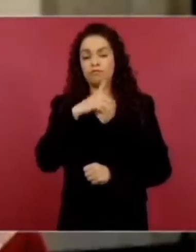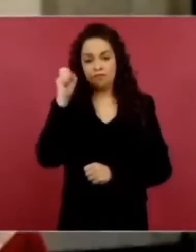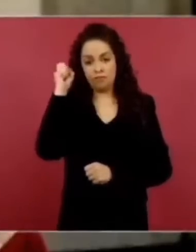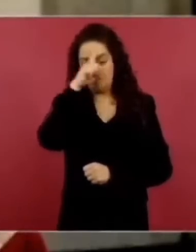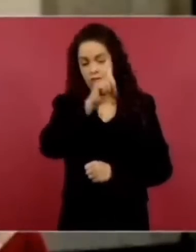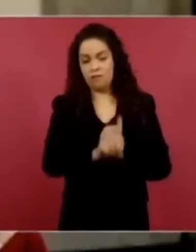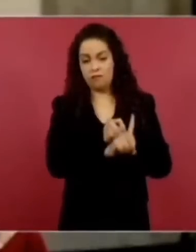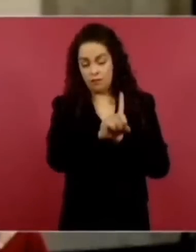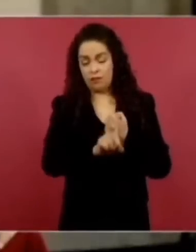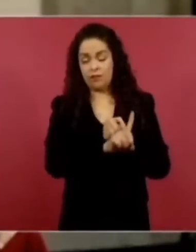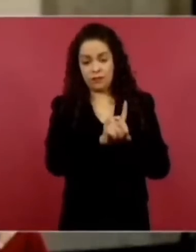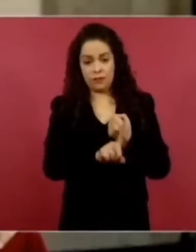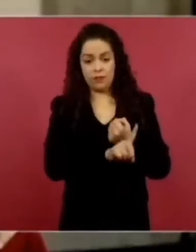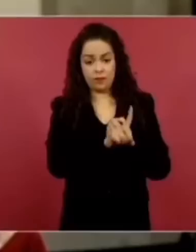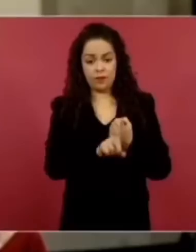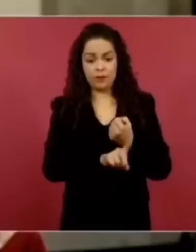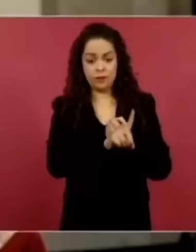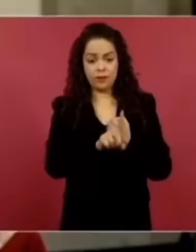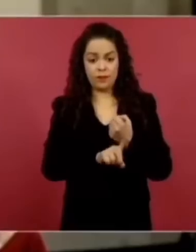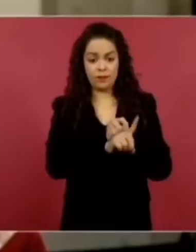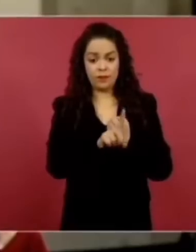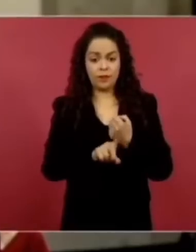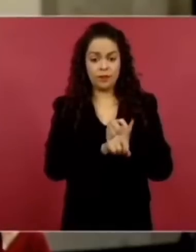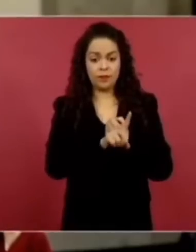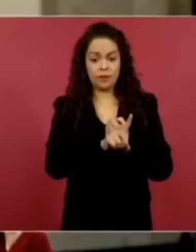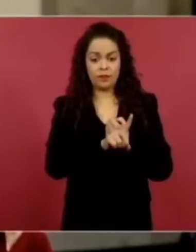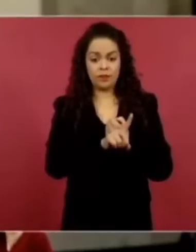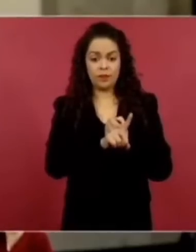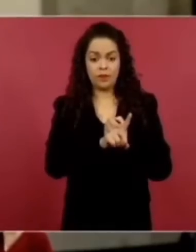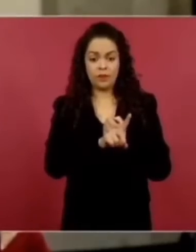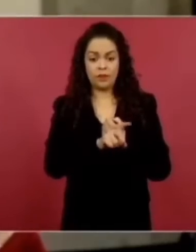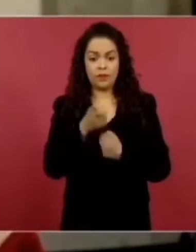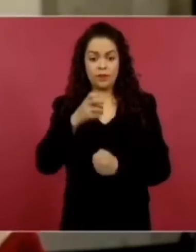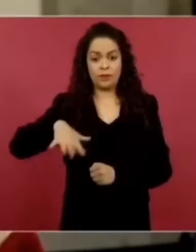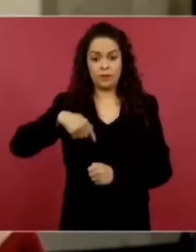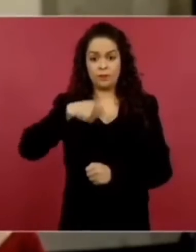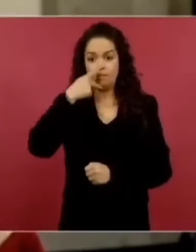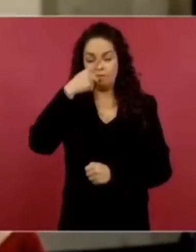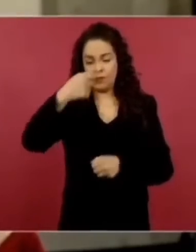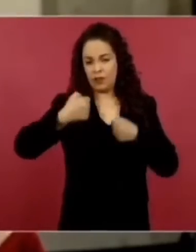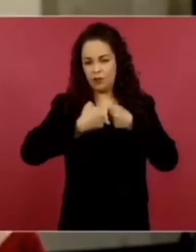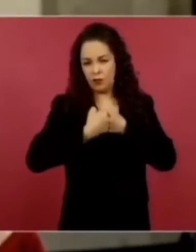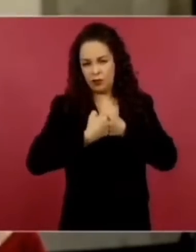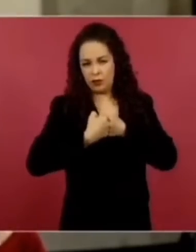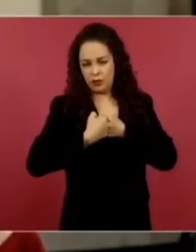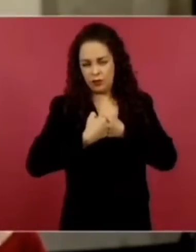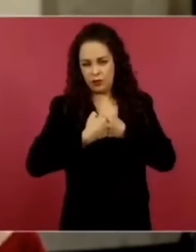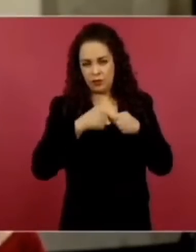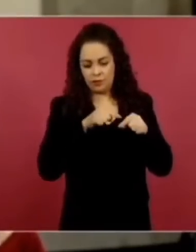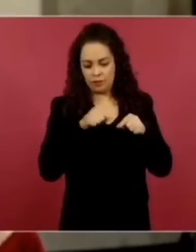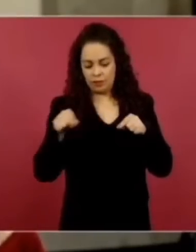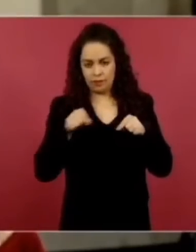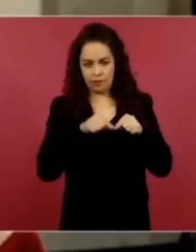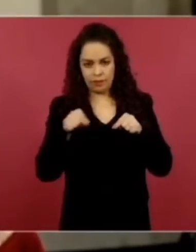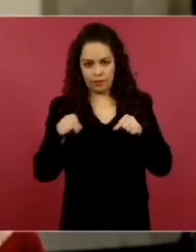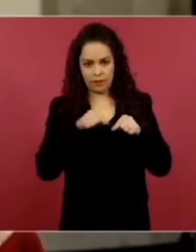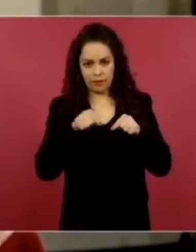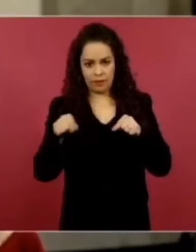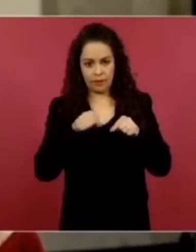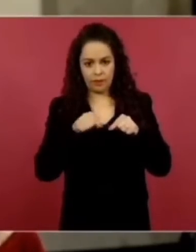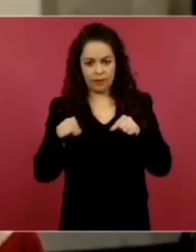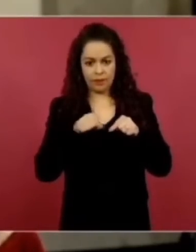De Frontera Comalapa y de Chico Muselo hay 68